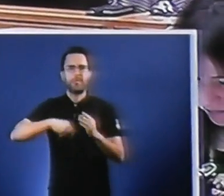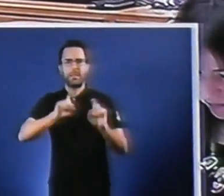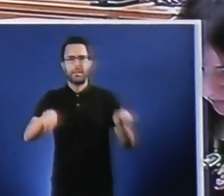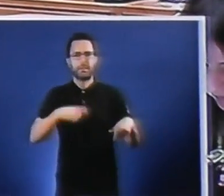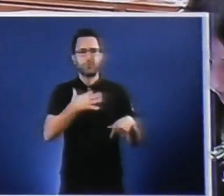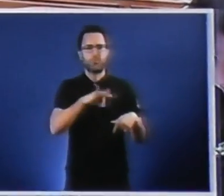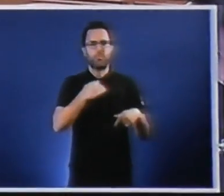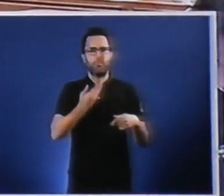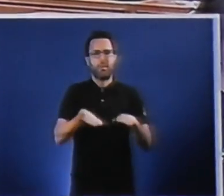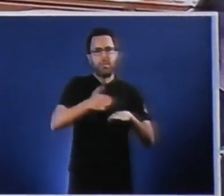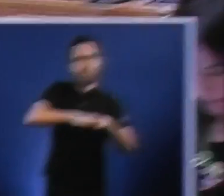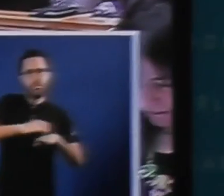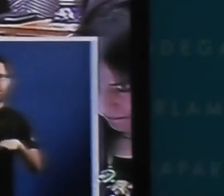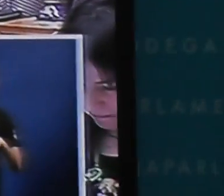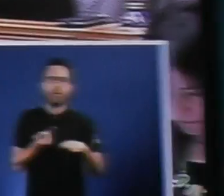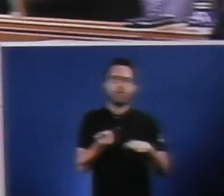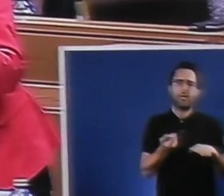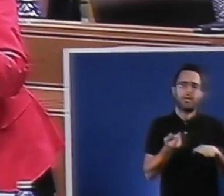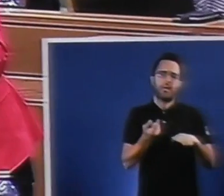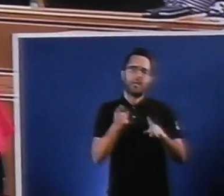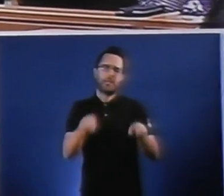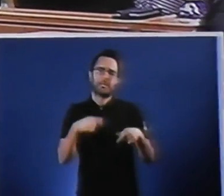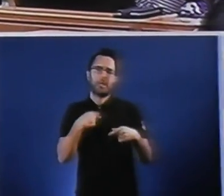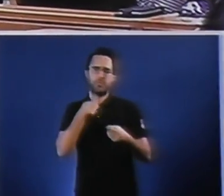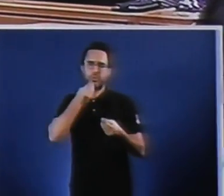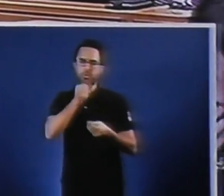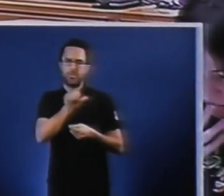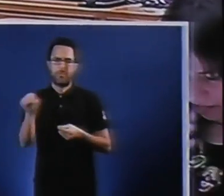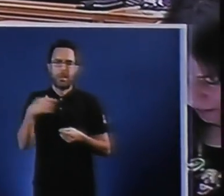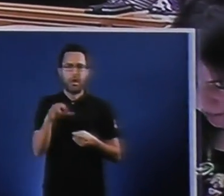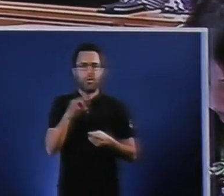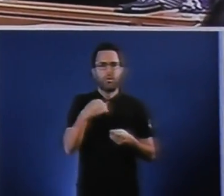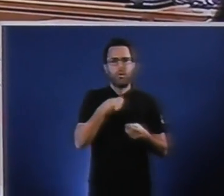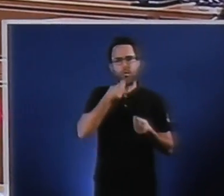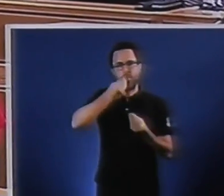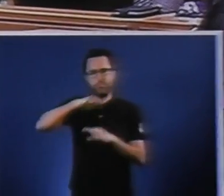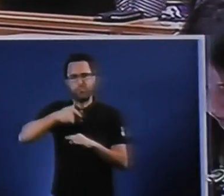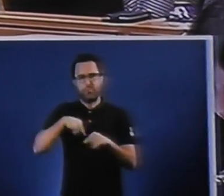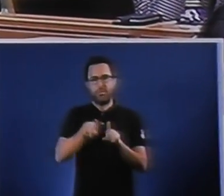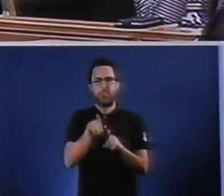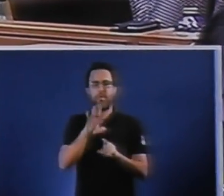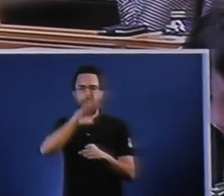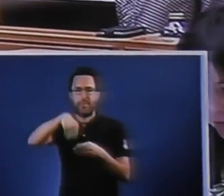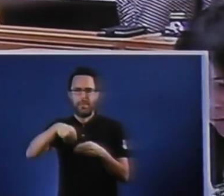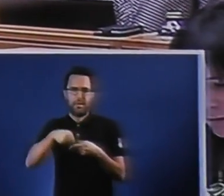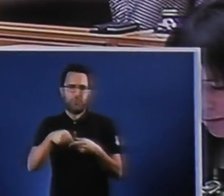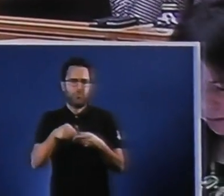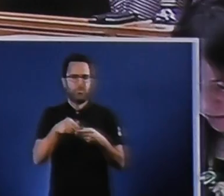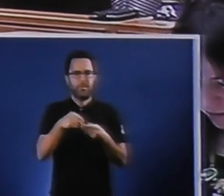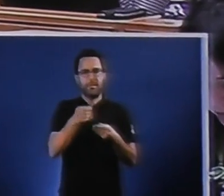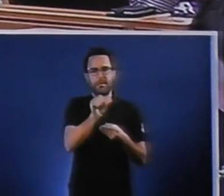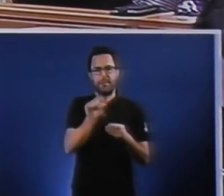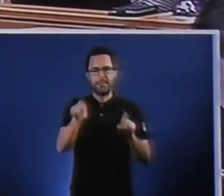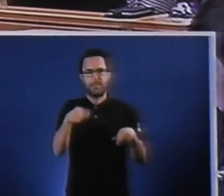solapado polo tempo de descanso semanal ou subsumido, computado ou mistificado dentro deste portanto, apoñen a